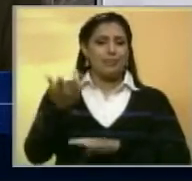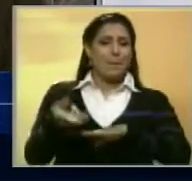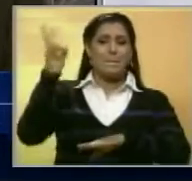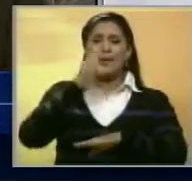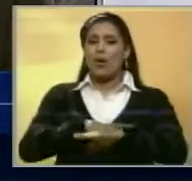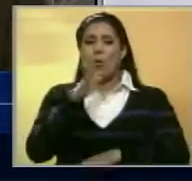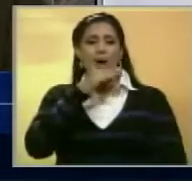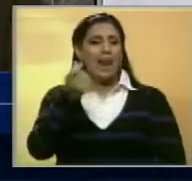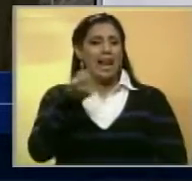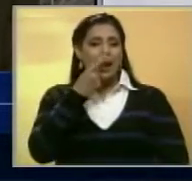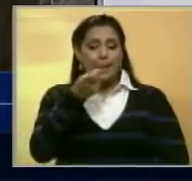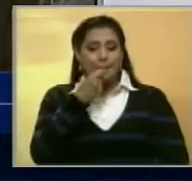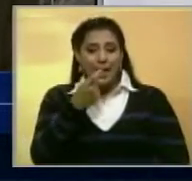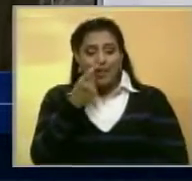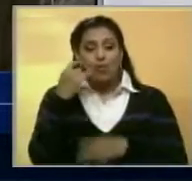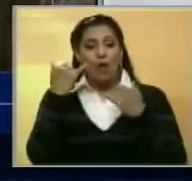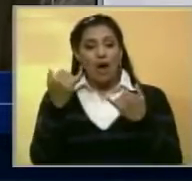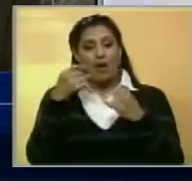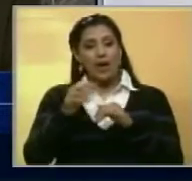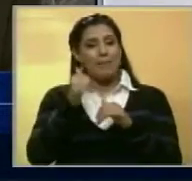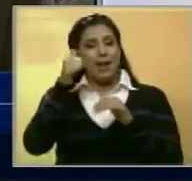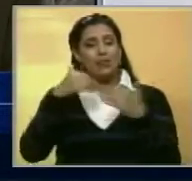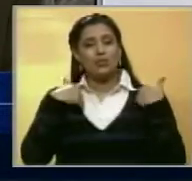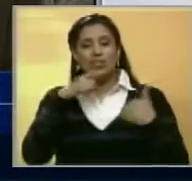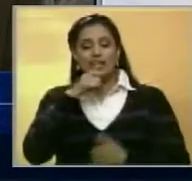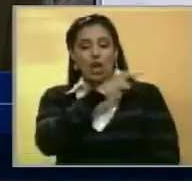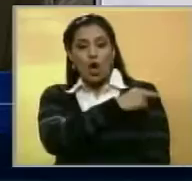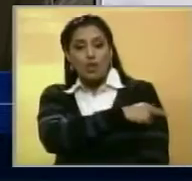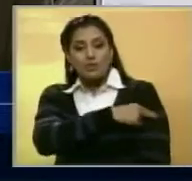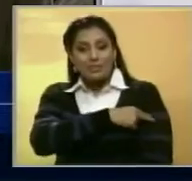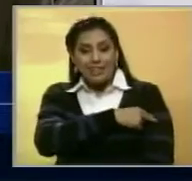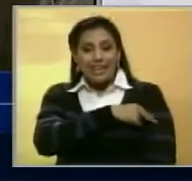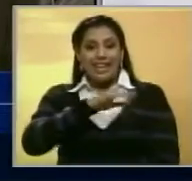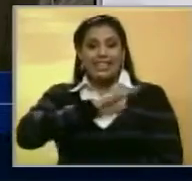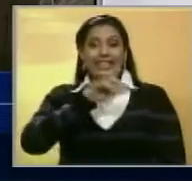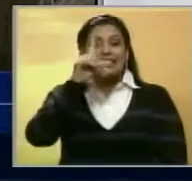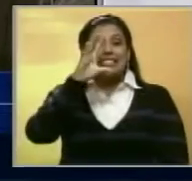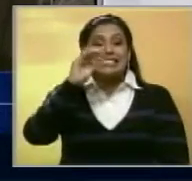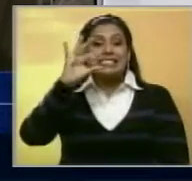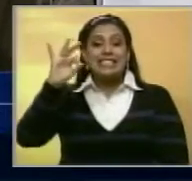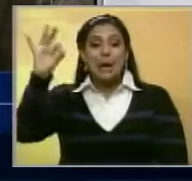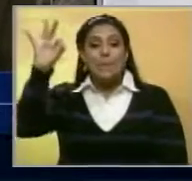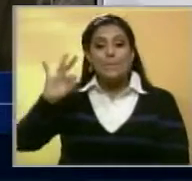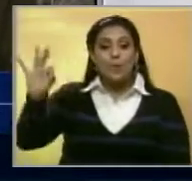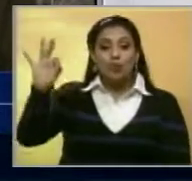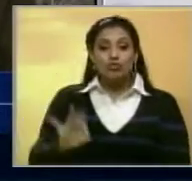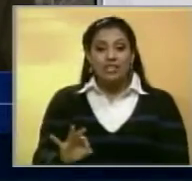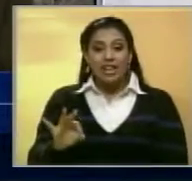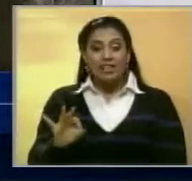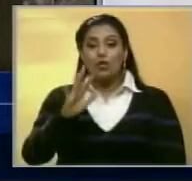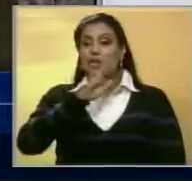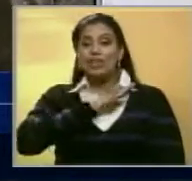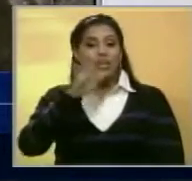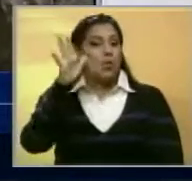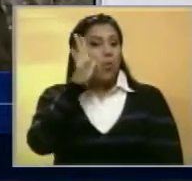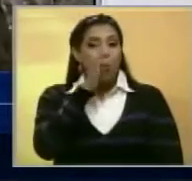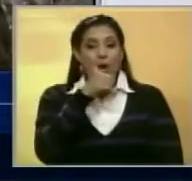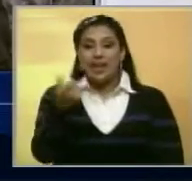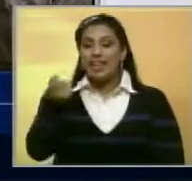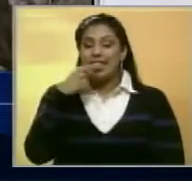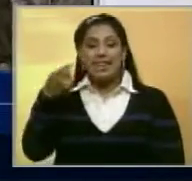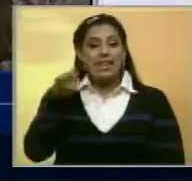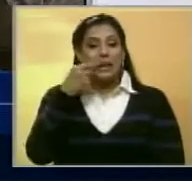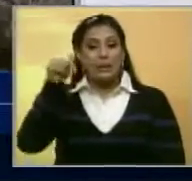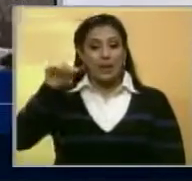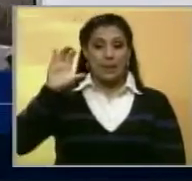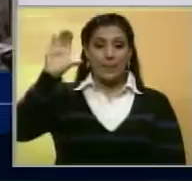Y ha hecho referencia especialmente a los hospitales, donde dice que ya raya el 100% de muchos hospitales de los 300 que hay